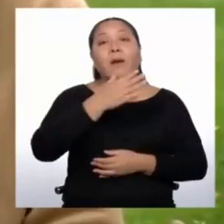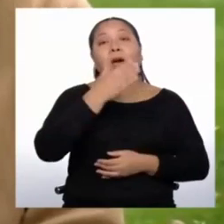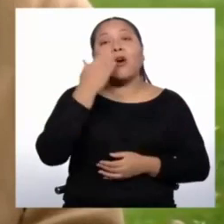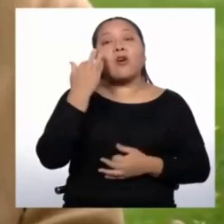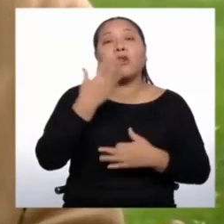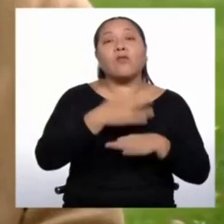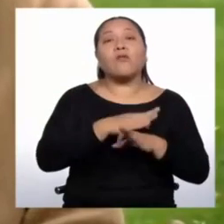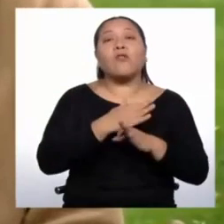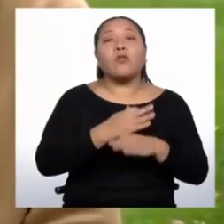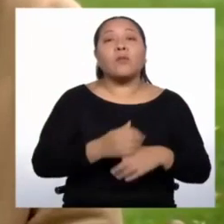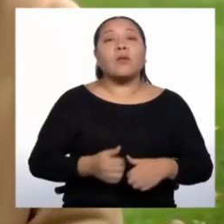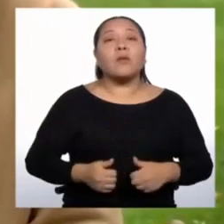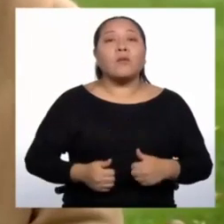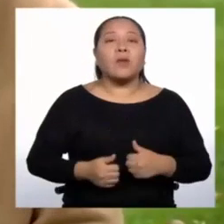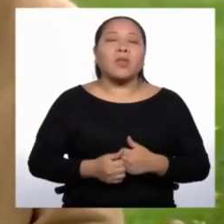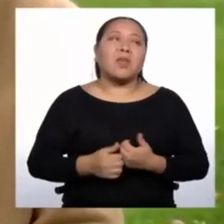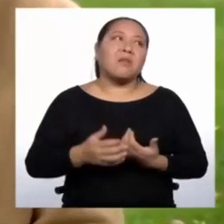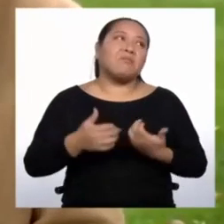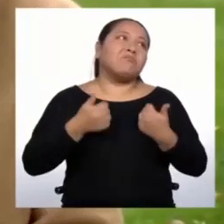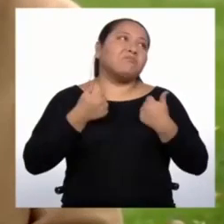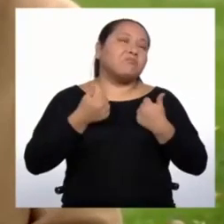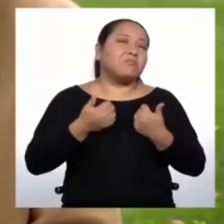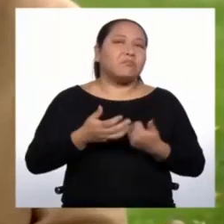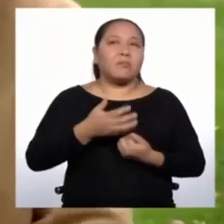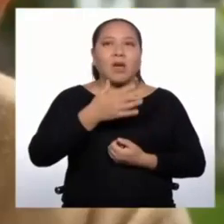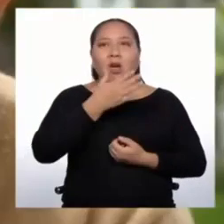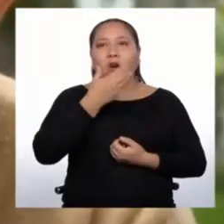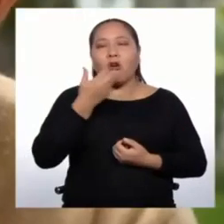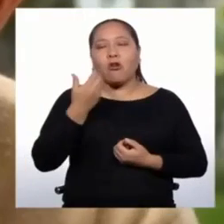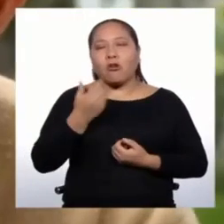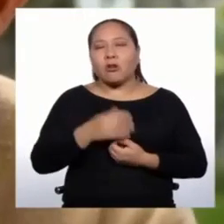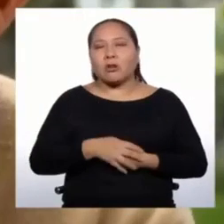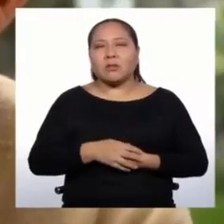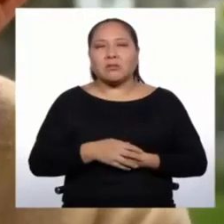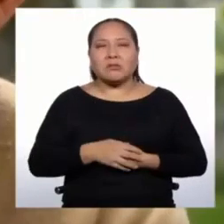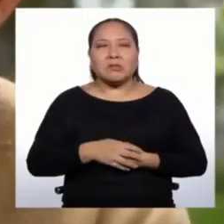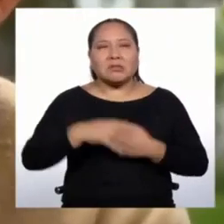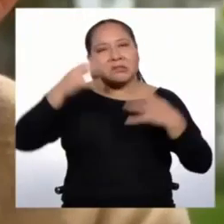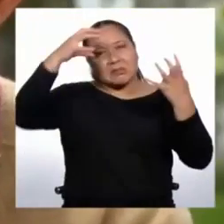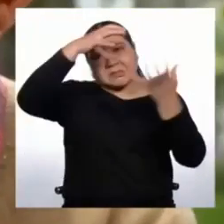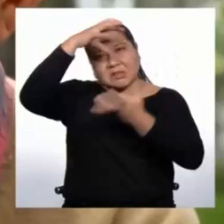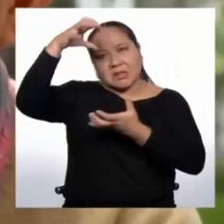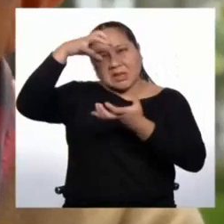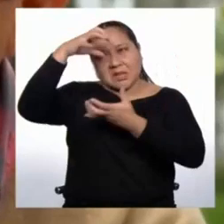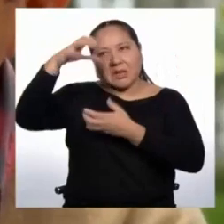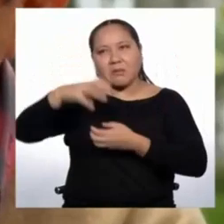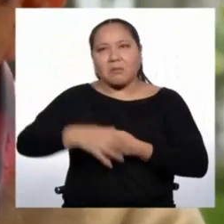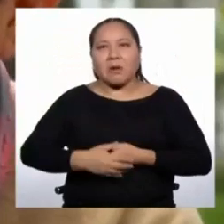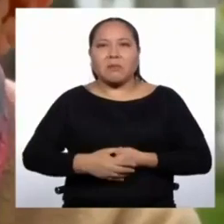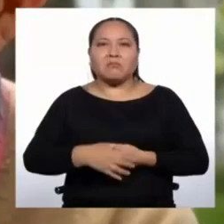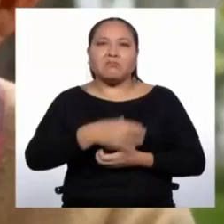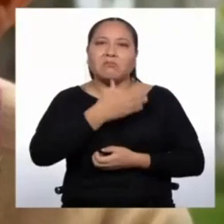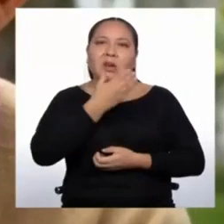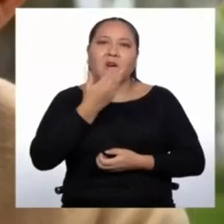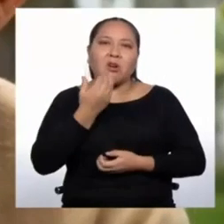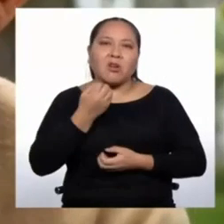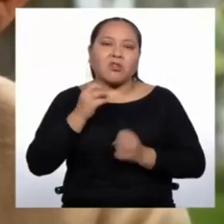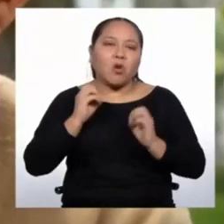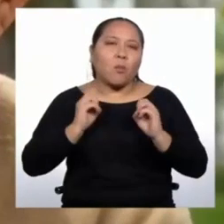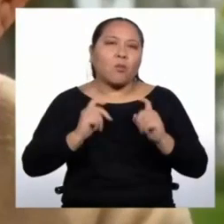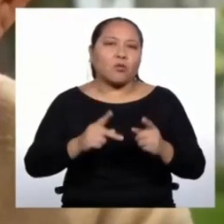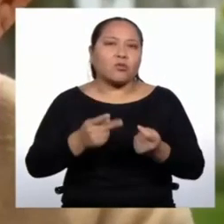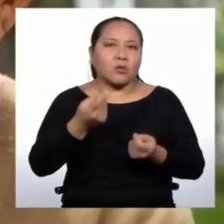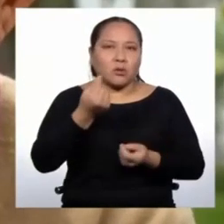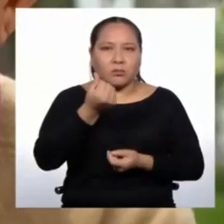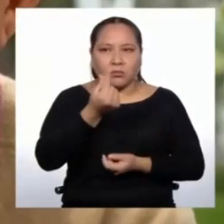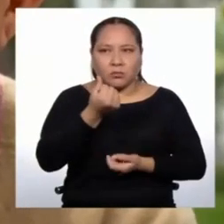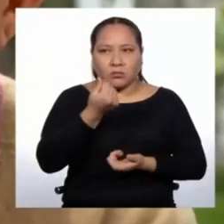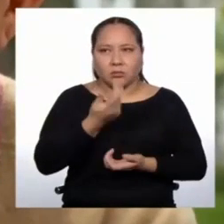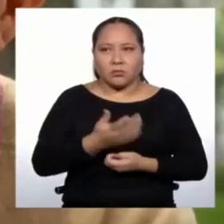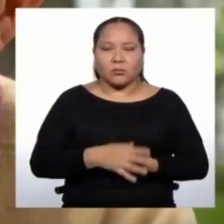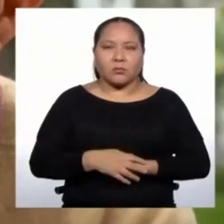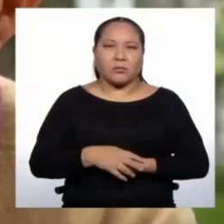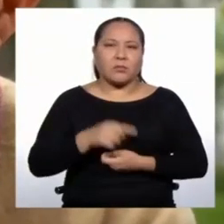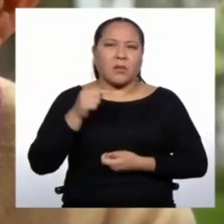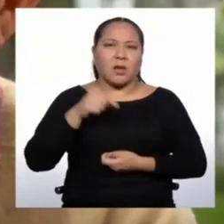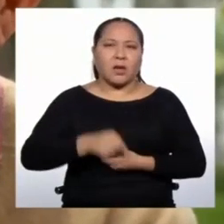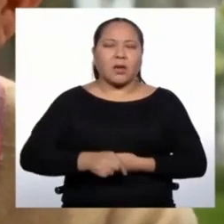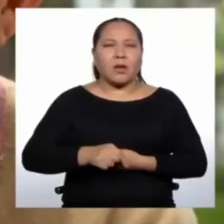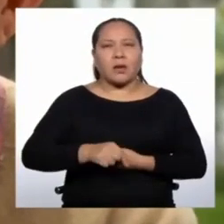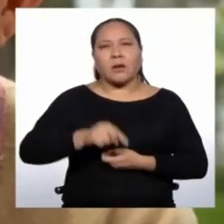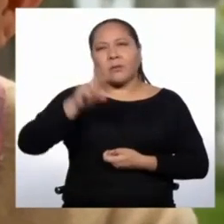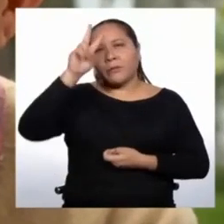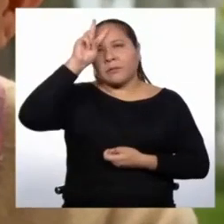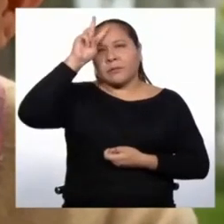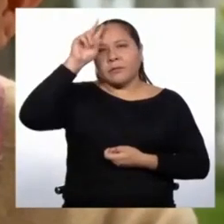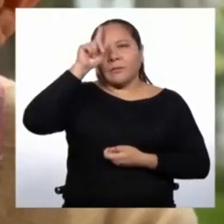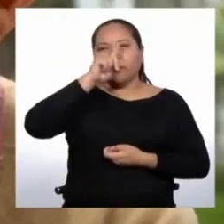climáticas incluso, ¿no? Políticas de estabilidad, más oportunidades económicas. Entonces el Perú no